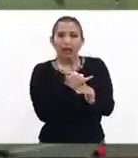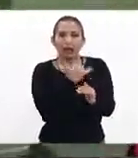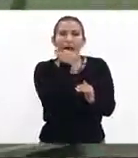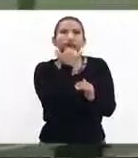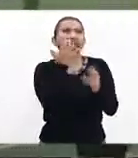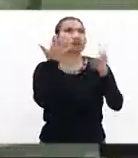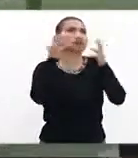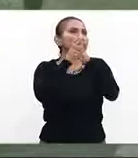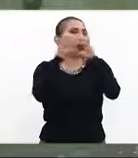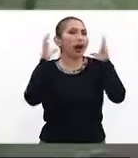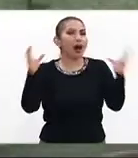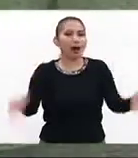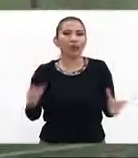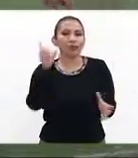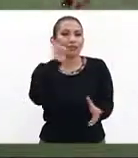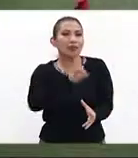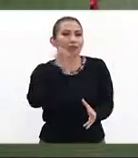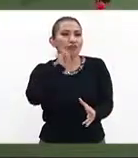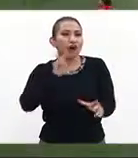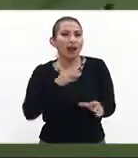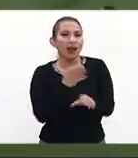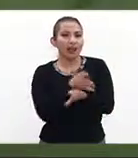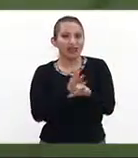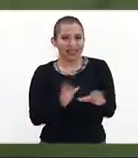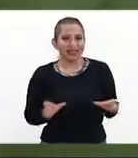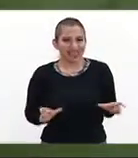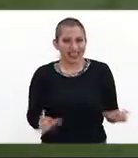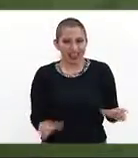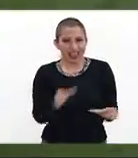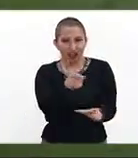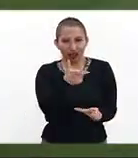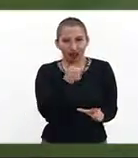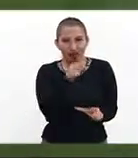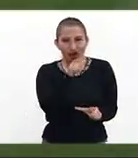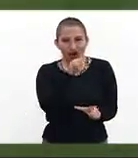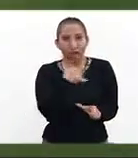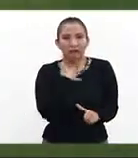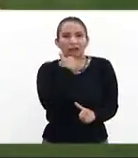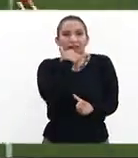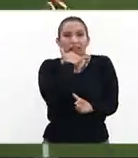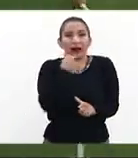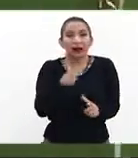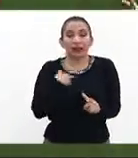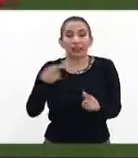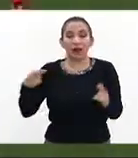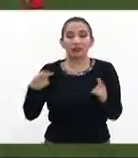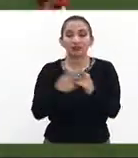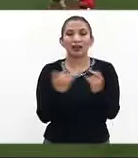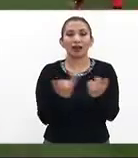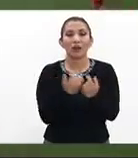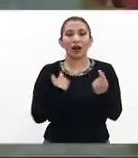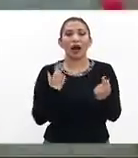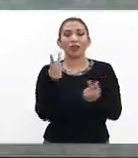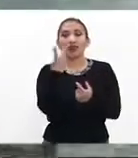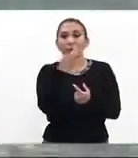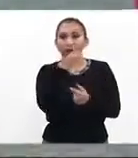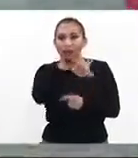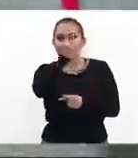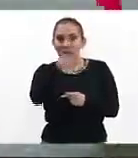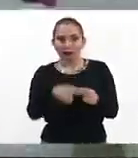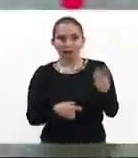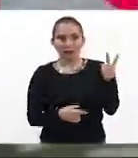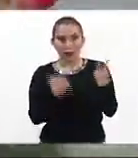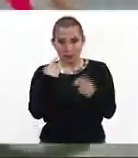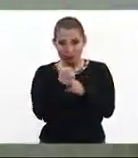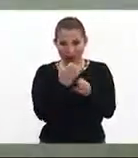garrafal por parte de las defensas de las Xolas y posteriormente iba a venir el gol de empate, dos minutos después de que